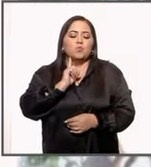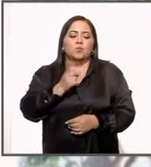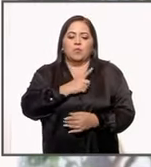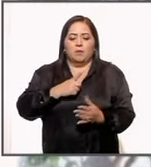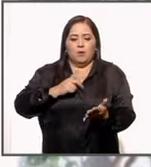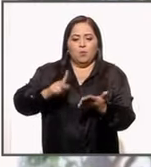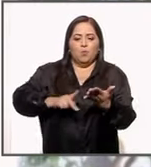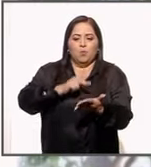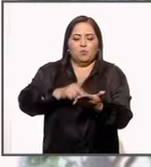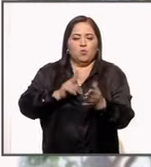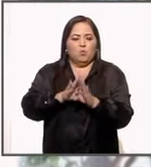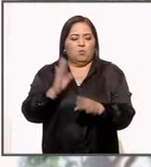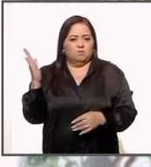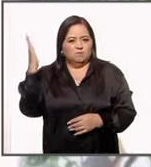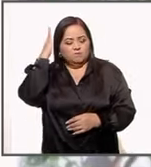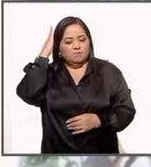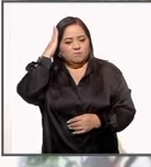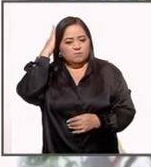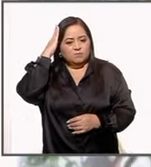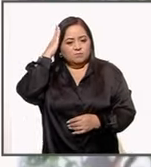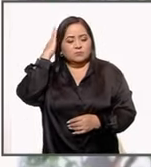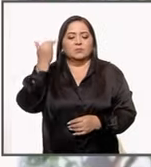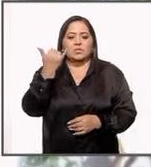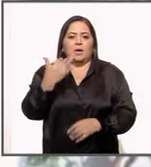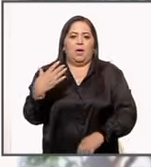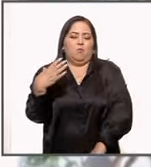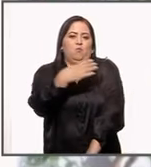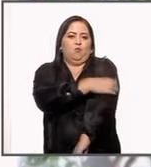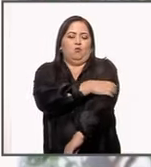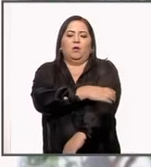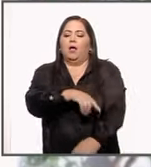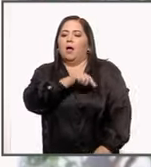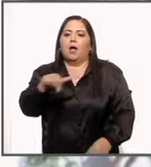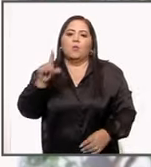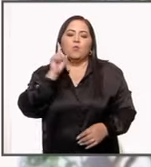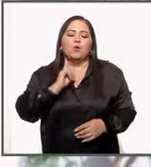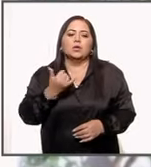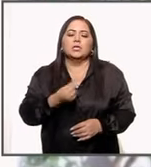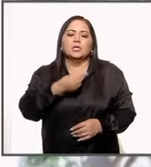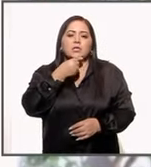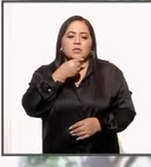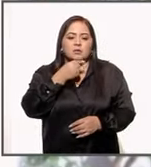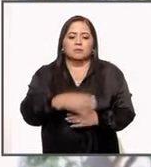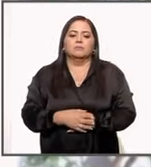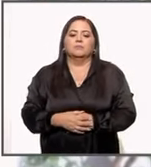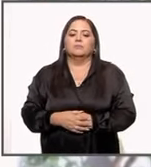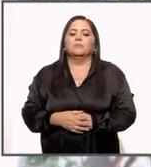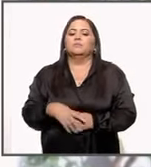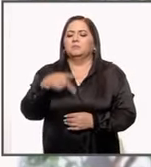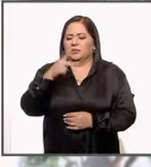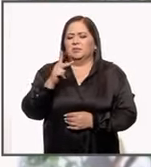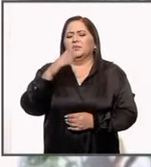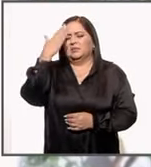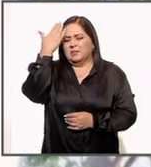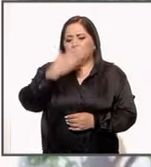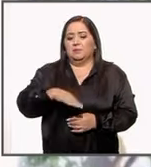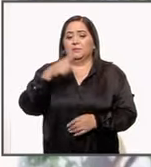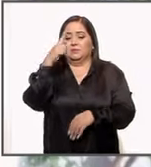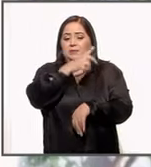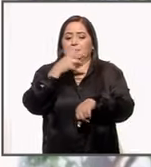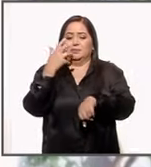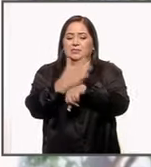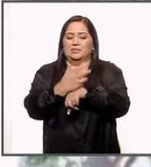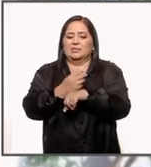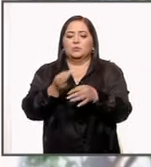puestos de liderazgo y el empoderamiento de mujeres y niñas. Desde luego sabemos que para Estados Unidos